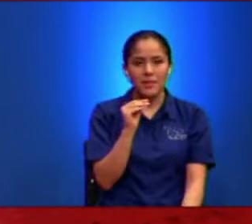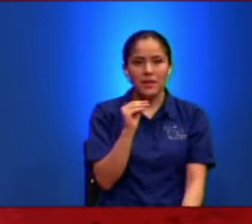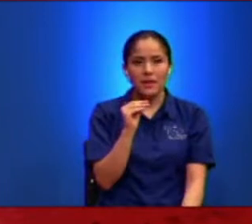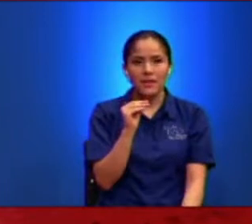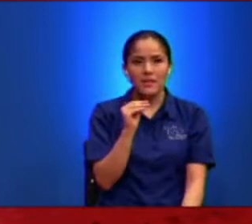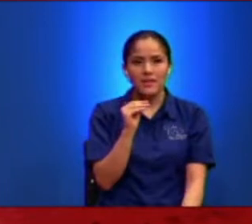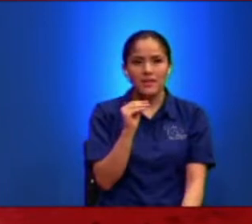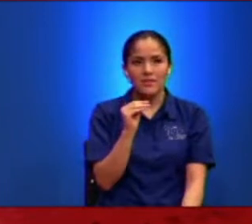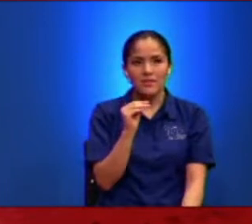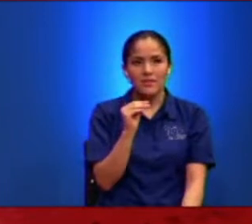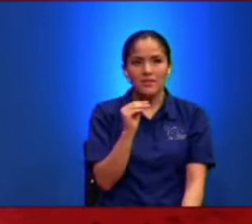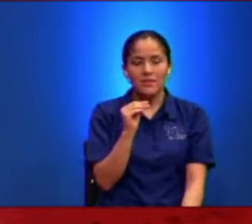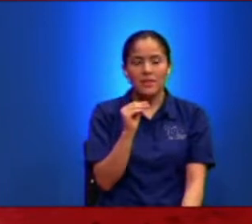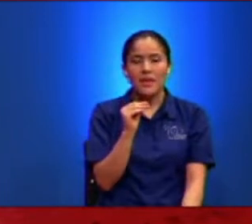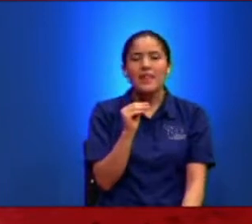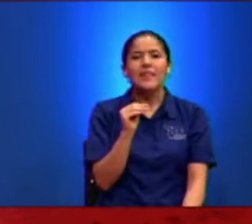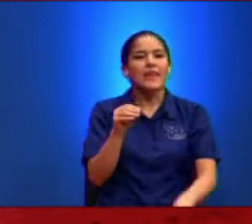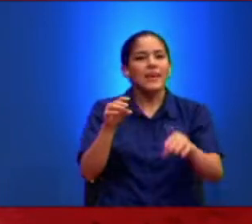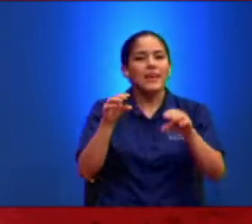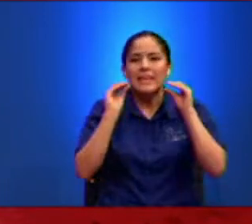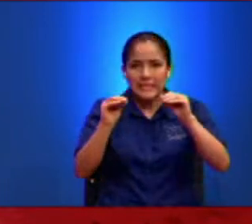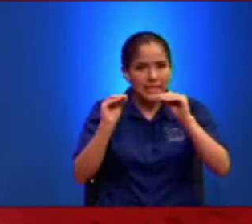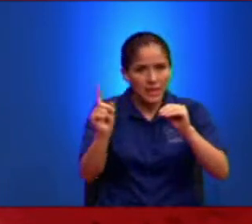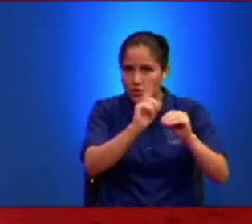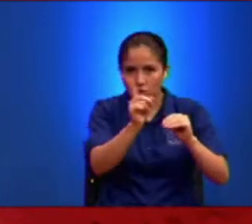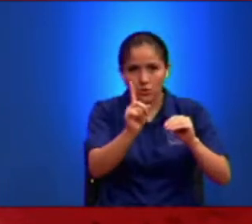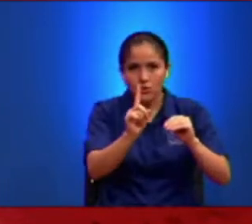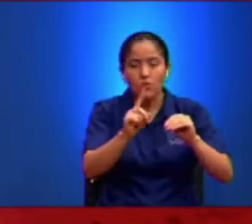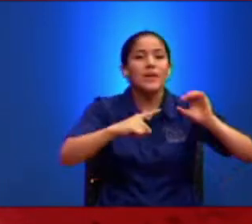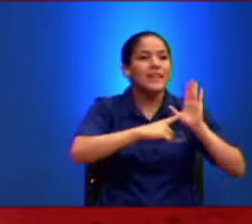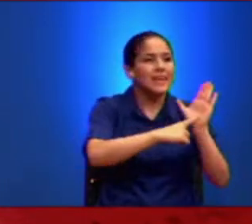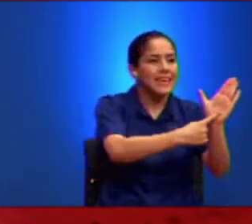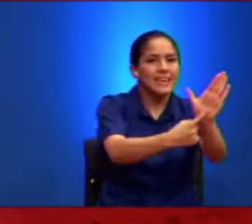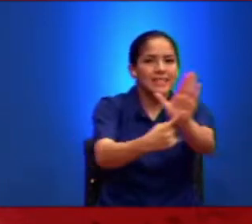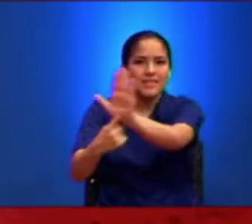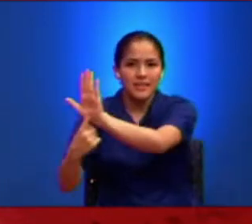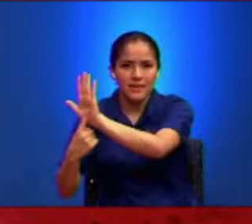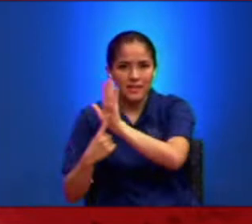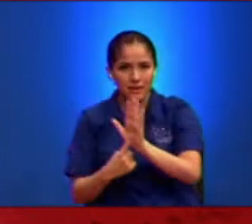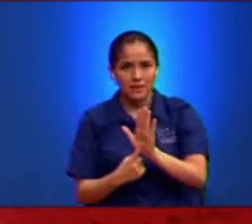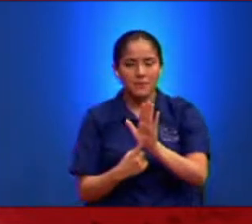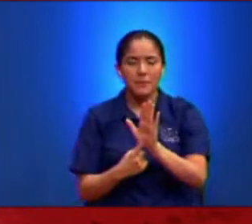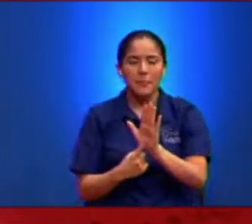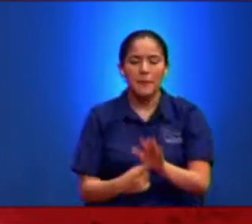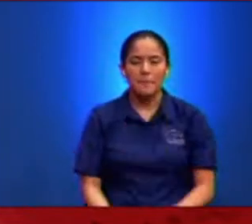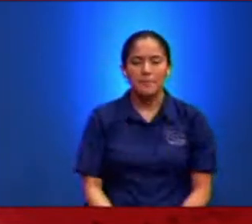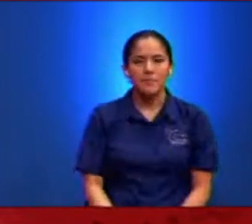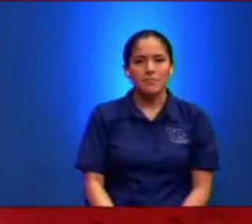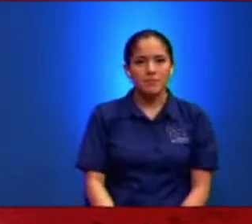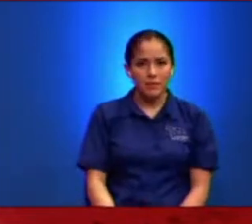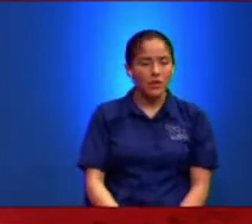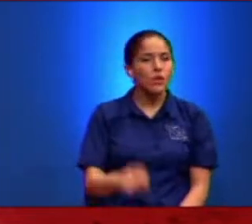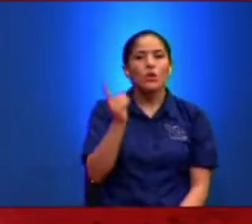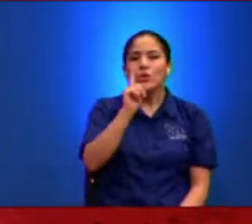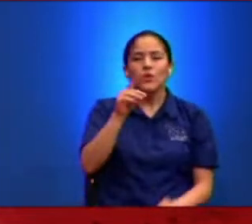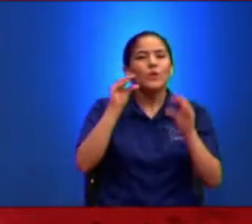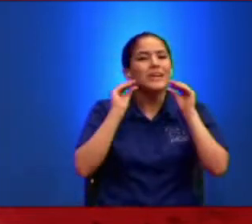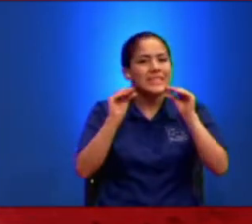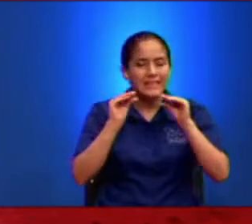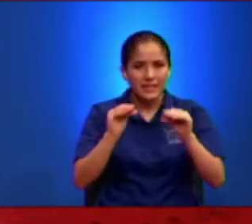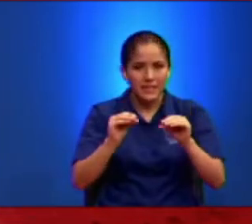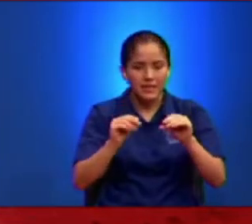No ponen ellos to teach Sino to show Mostrar No enseñar sino